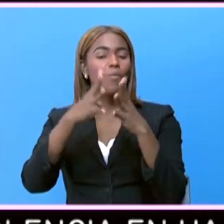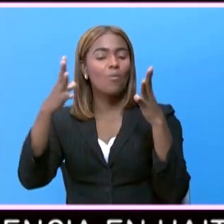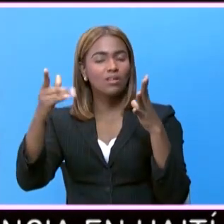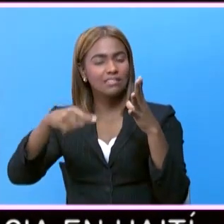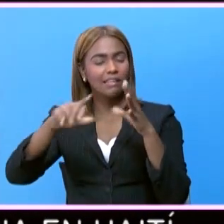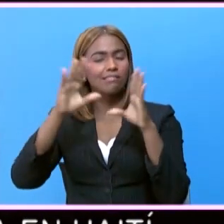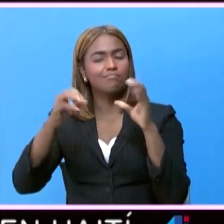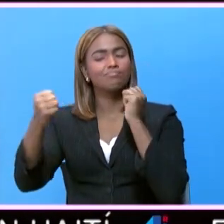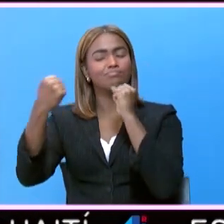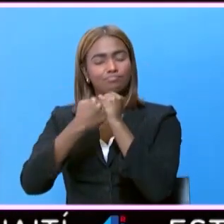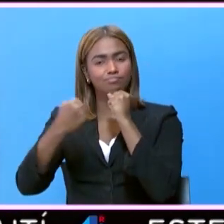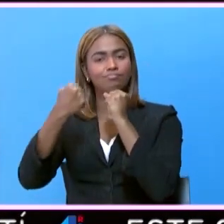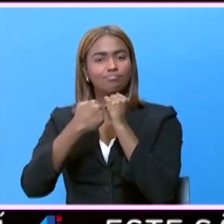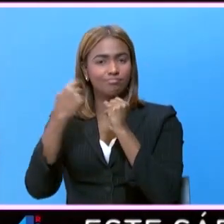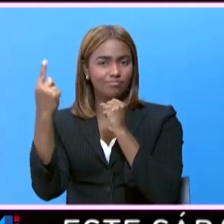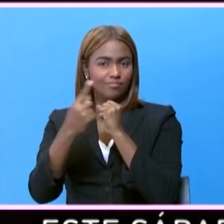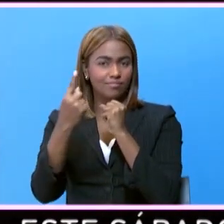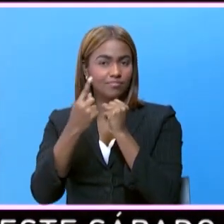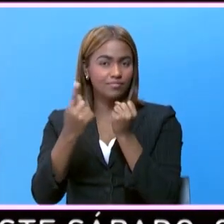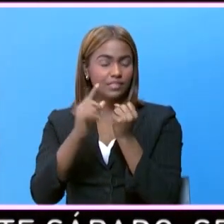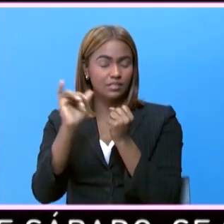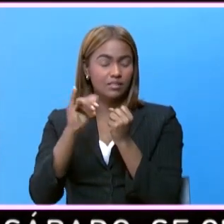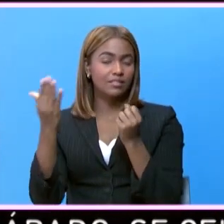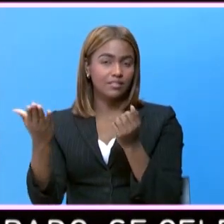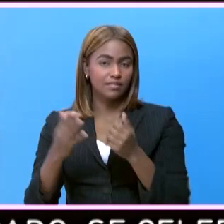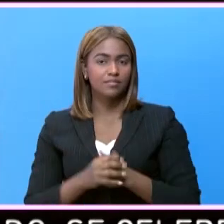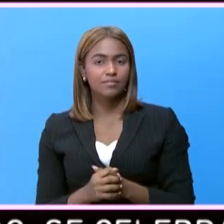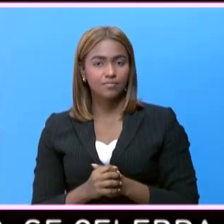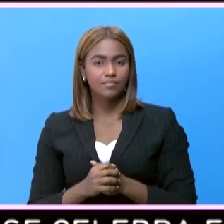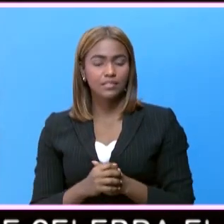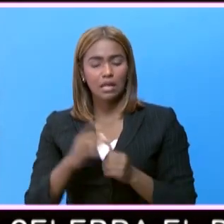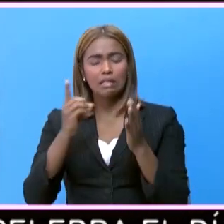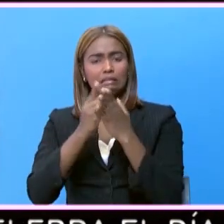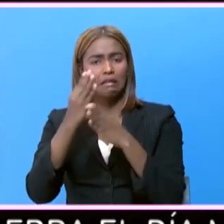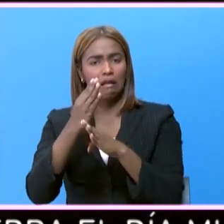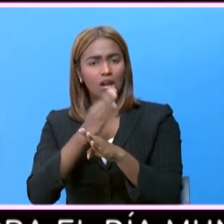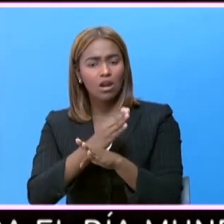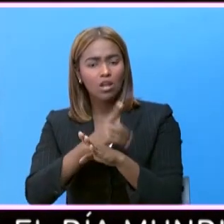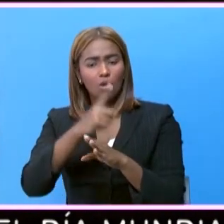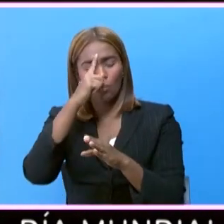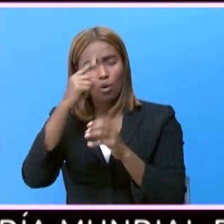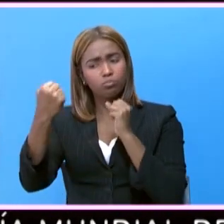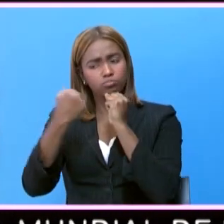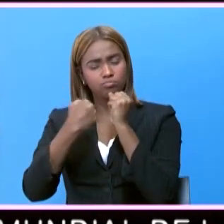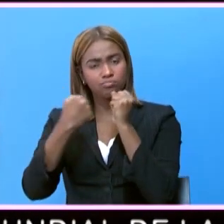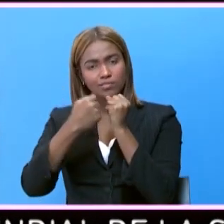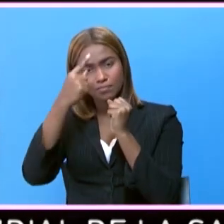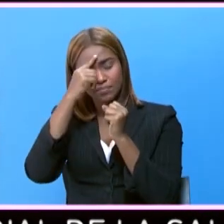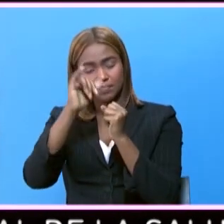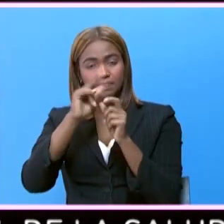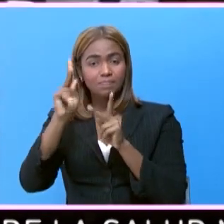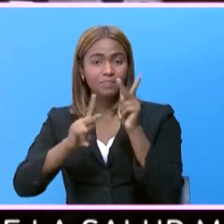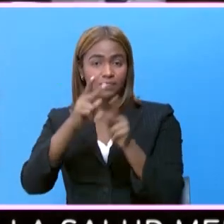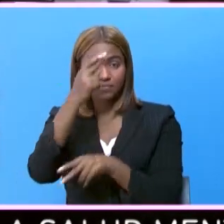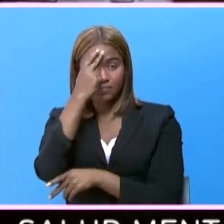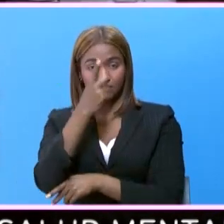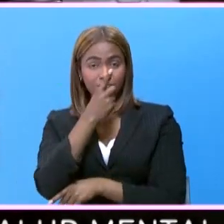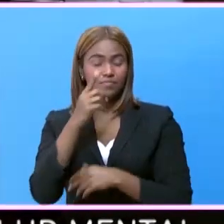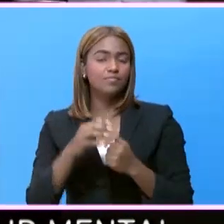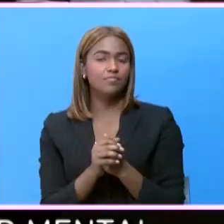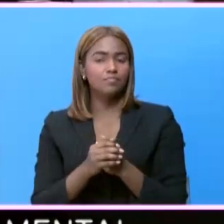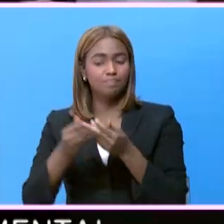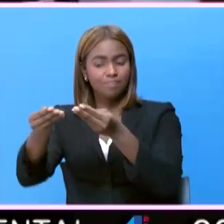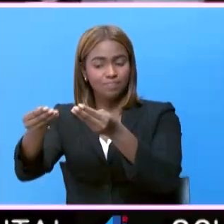cosas como bien usted expresó, que han venido haciendo por el desarrollo y la sostenibilidad de la República Dominicana. La